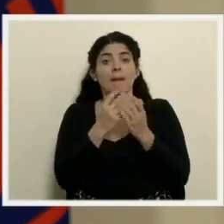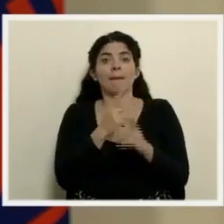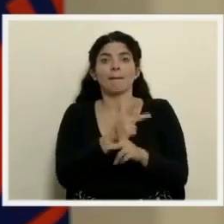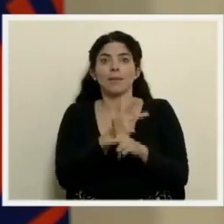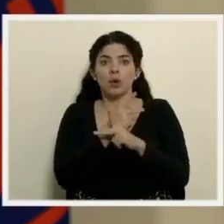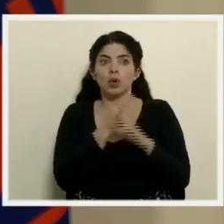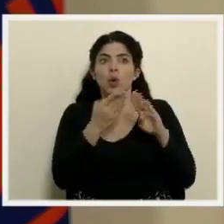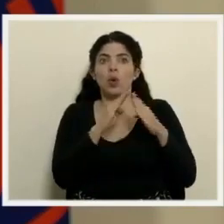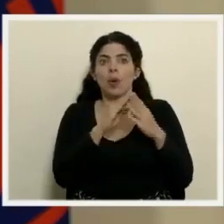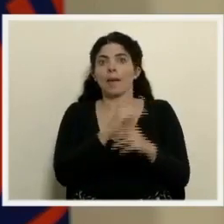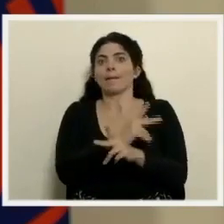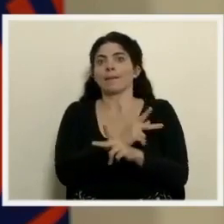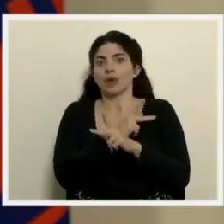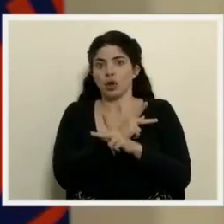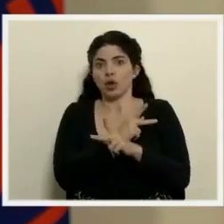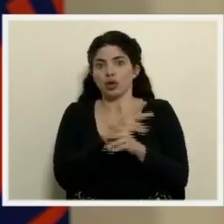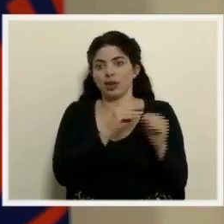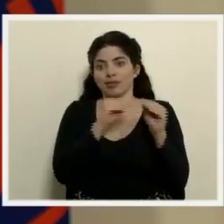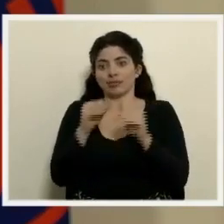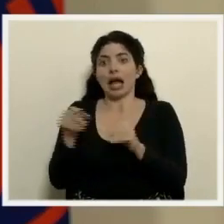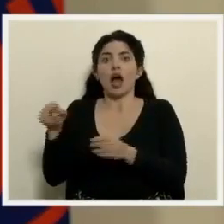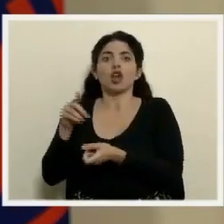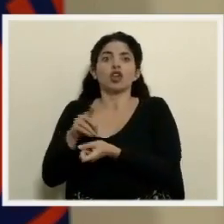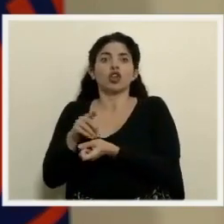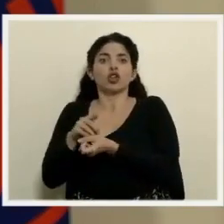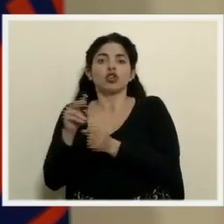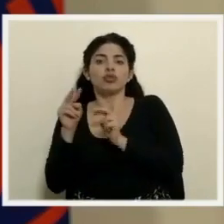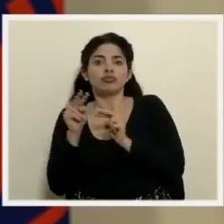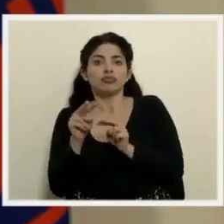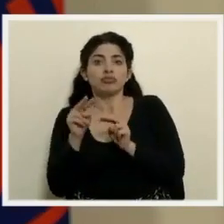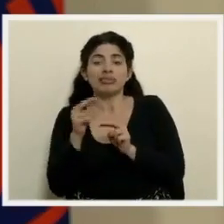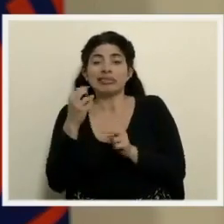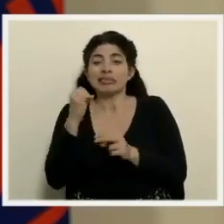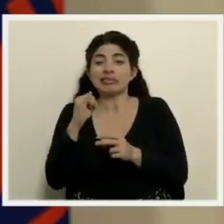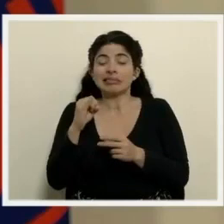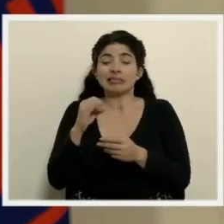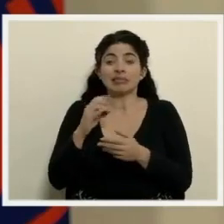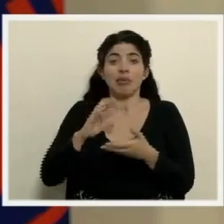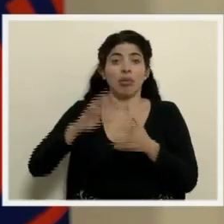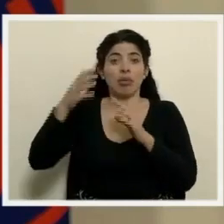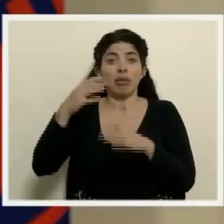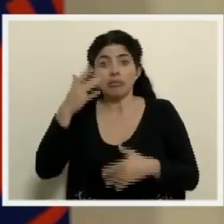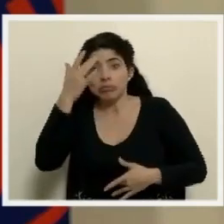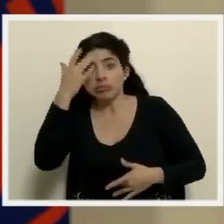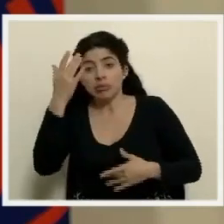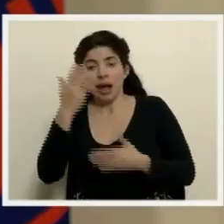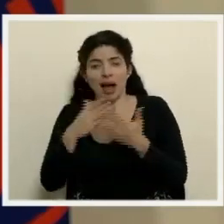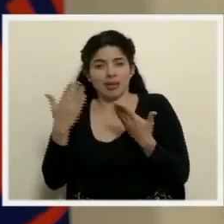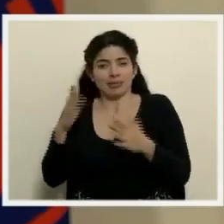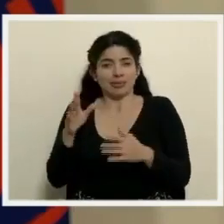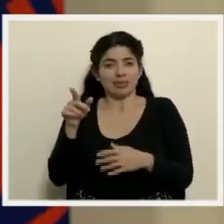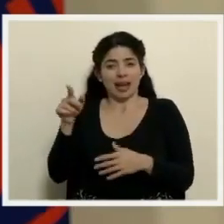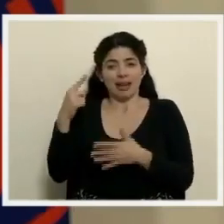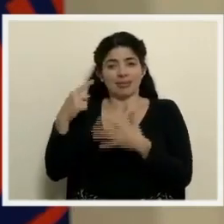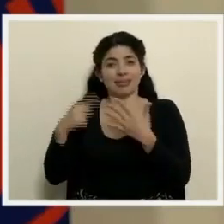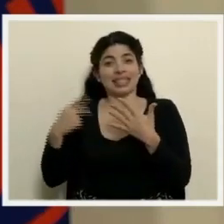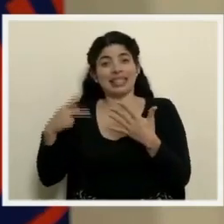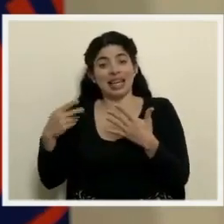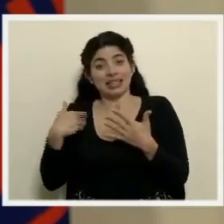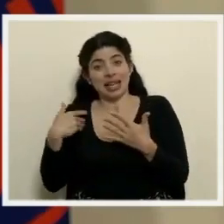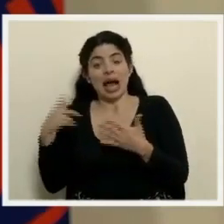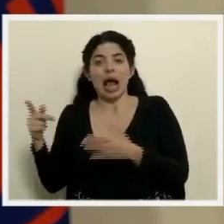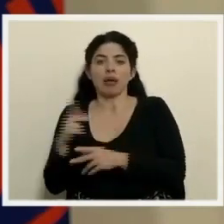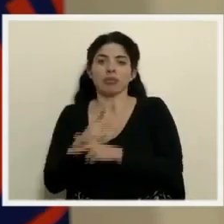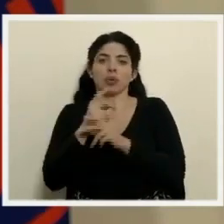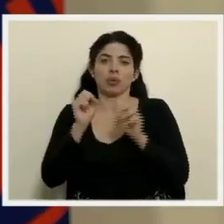a nuestra comunidad y también tener un seguimiento médico en caso de que tengamos padecimientos de los que están identificados en los factores de riesgo.